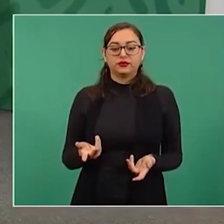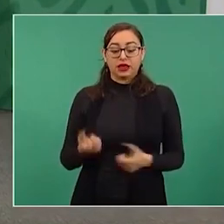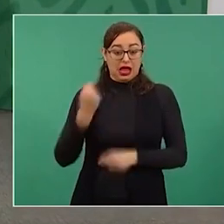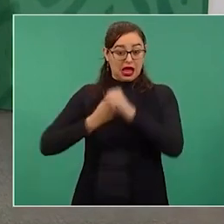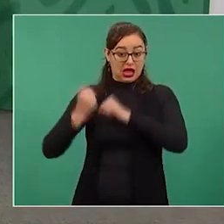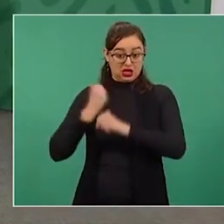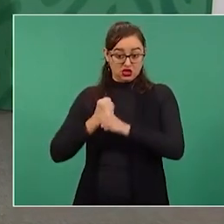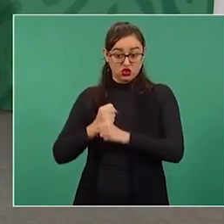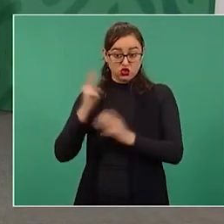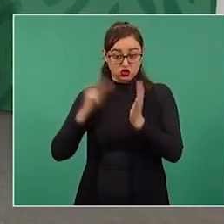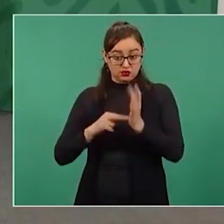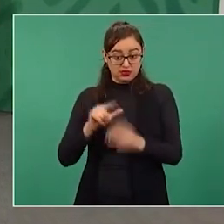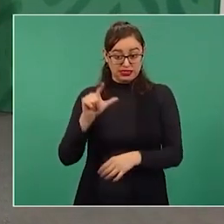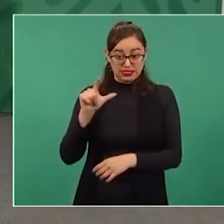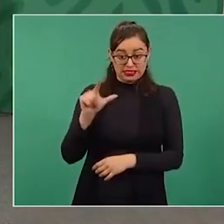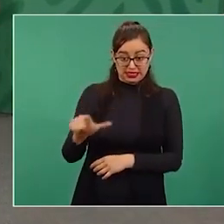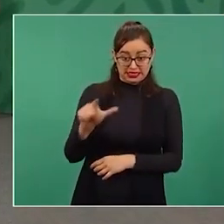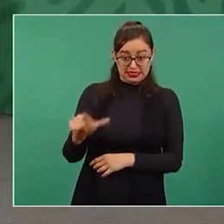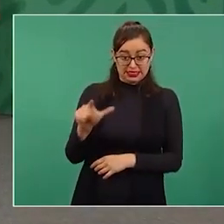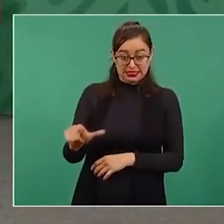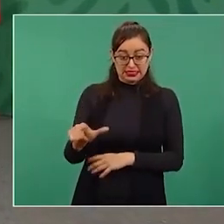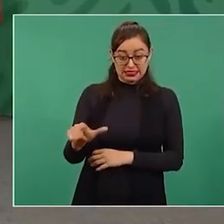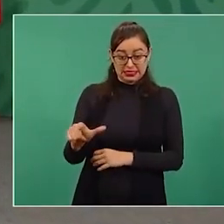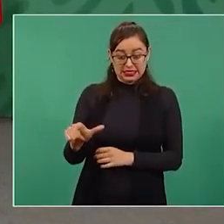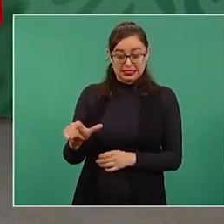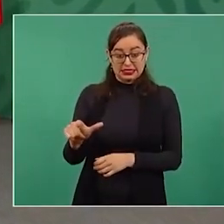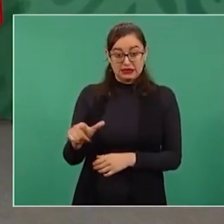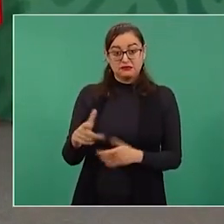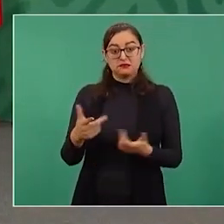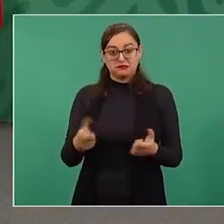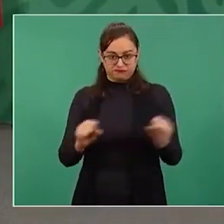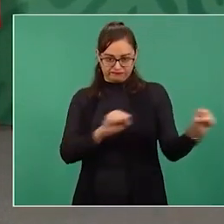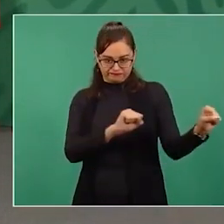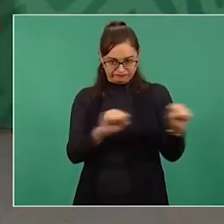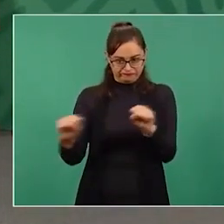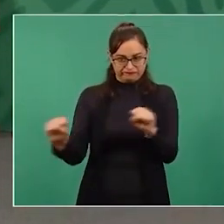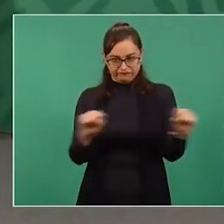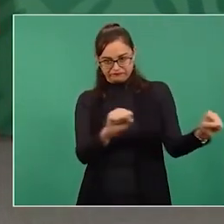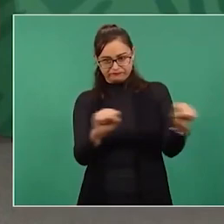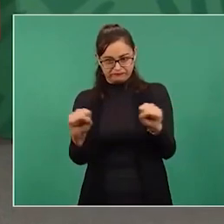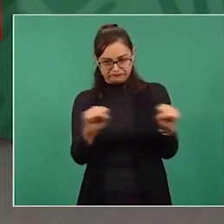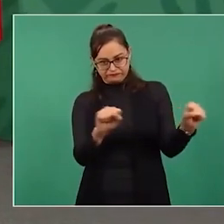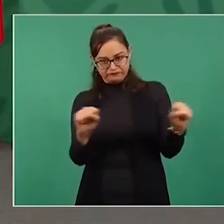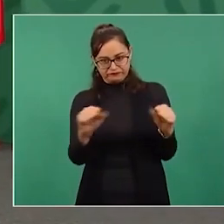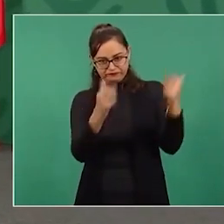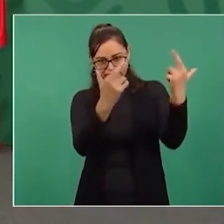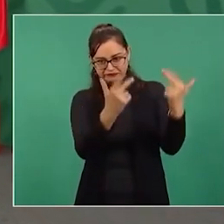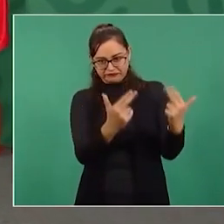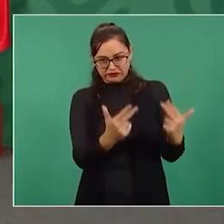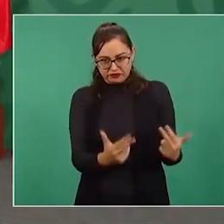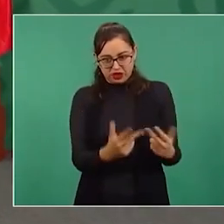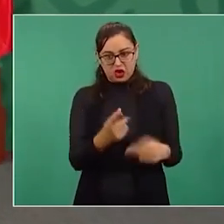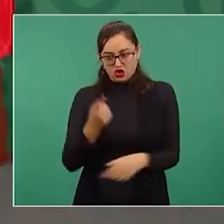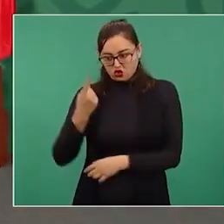a los damnificados, a los afectados por el sismo.